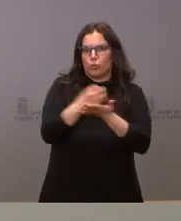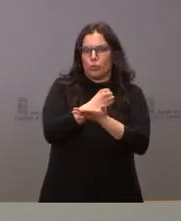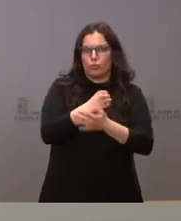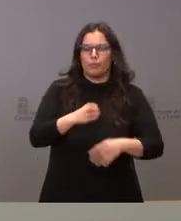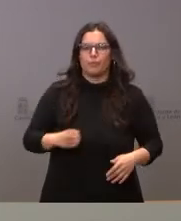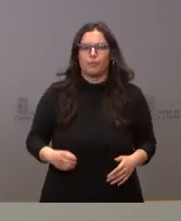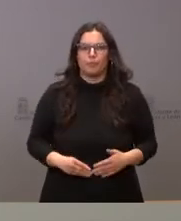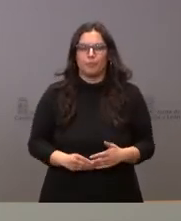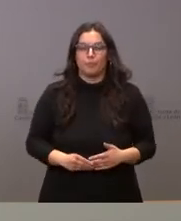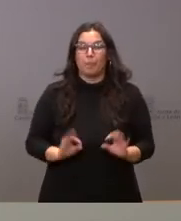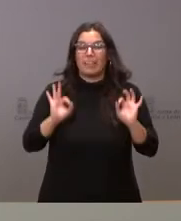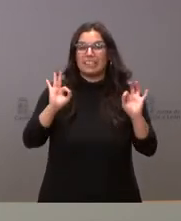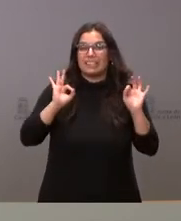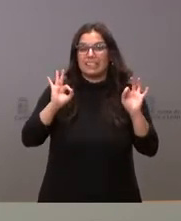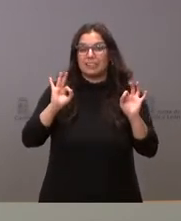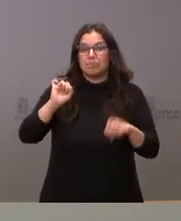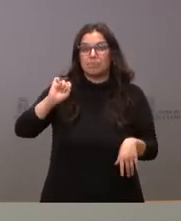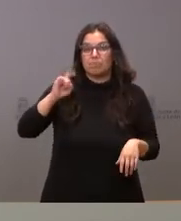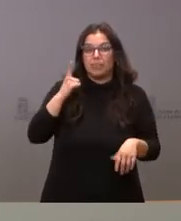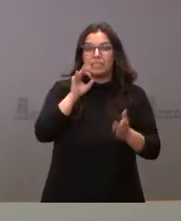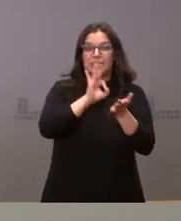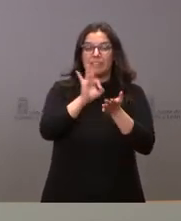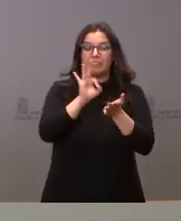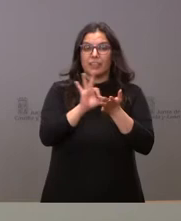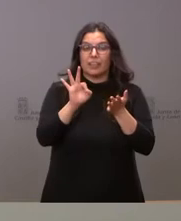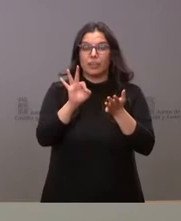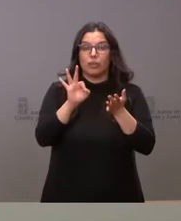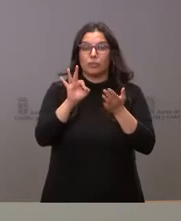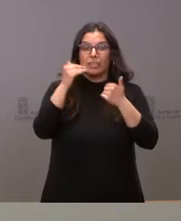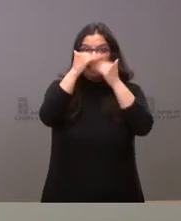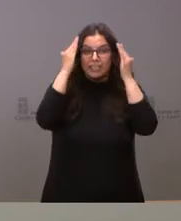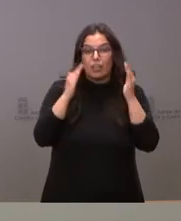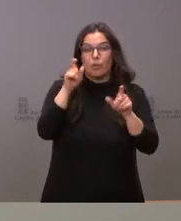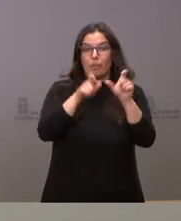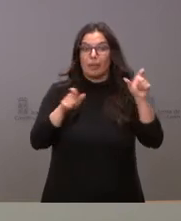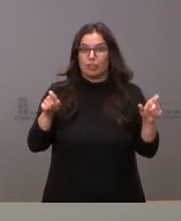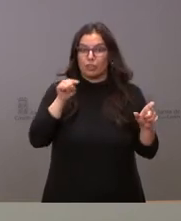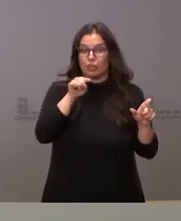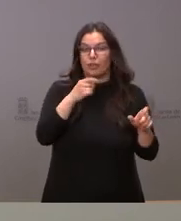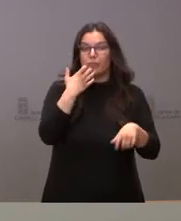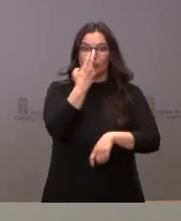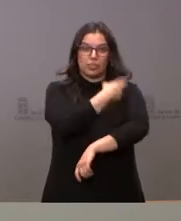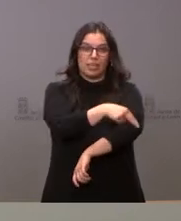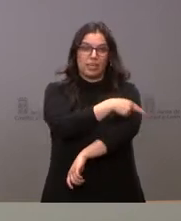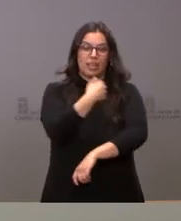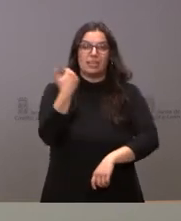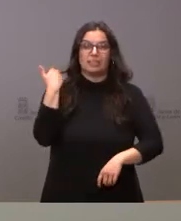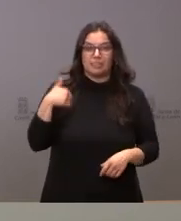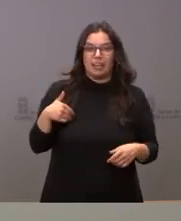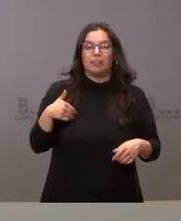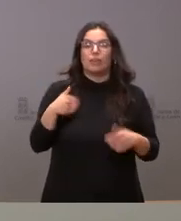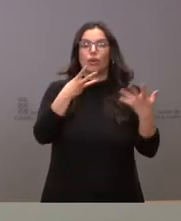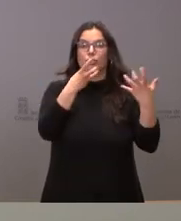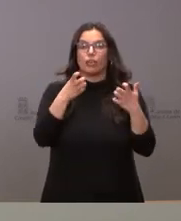y muy particularmente los servicios públicos de atención a las personas. En sanidad ya son ochocientas